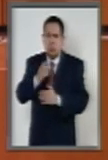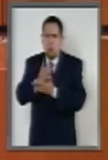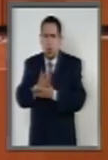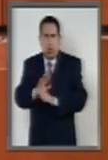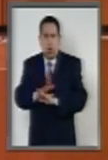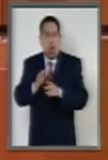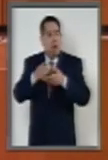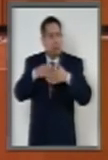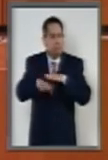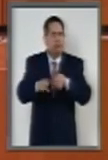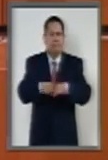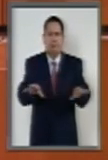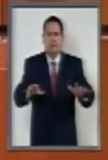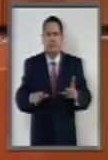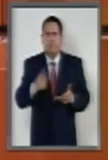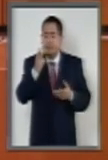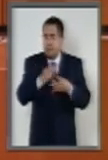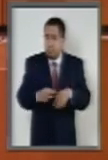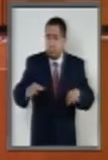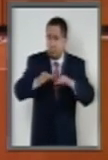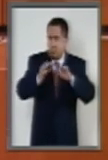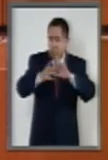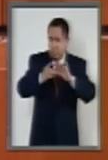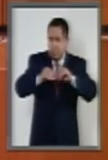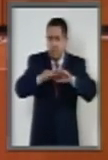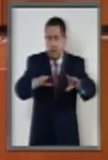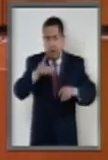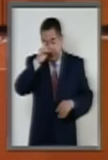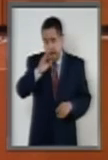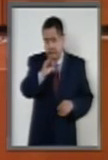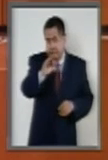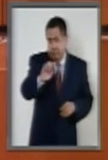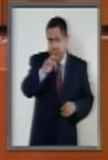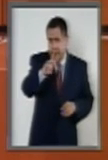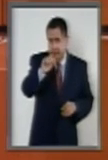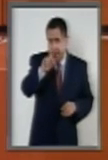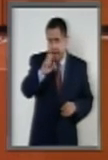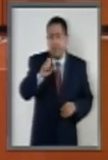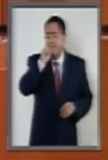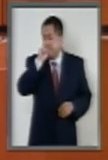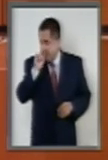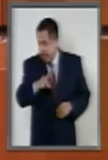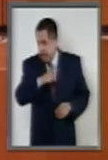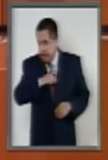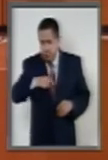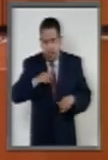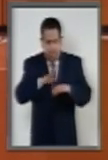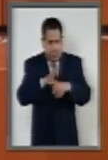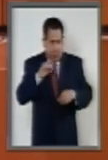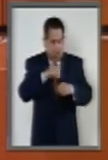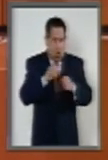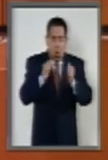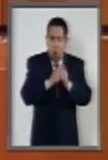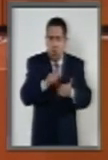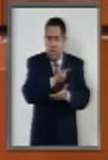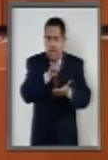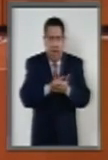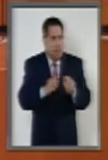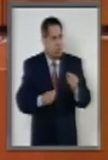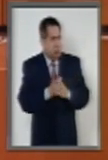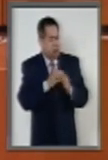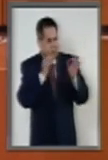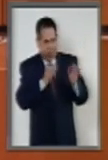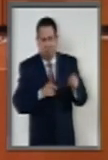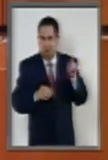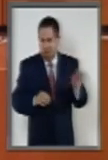y que clarifiquemos perfectamente que la FEPADE también tiene que estar creada por ley y no sólo